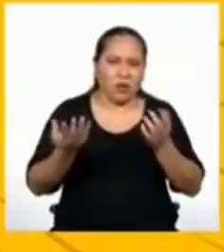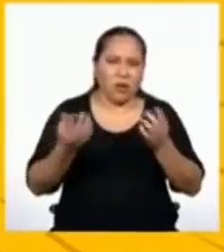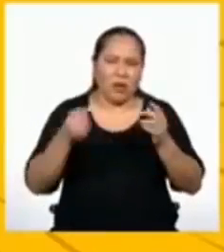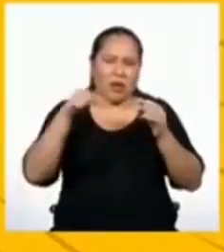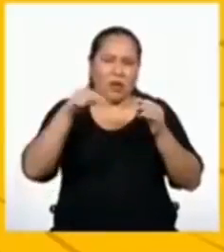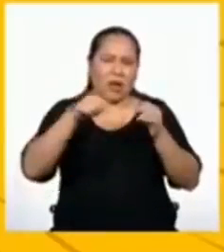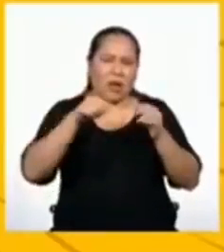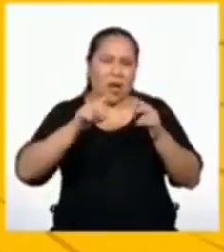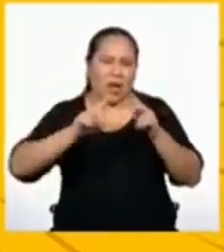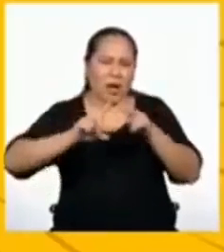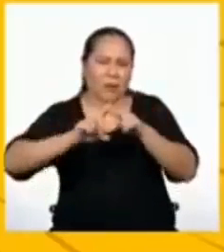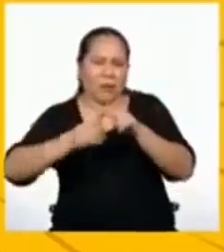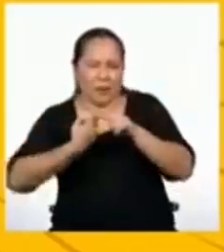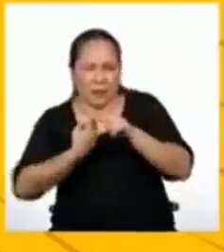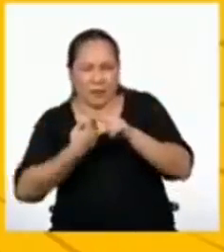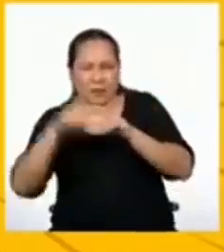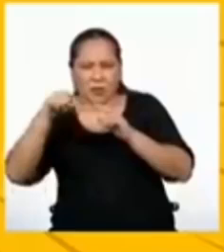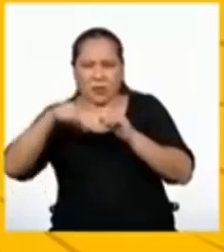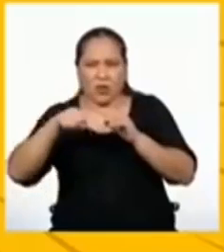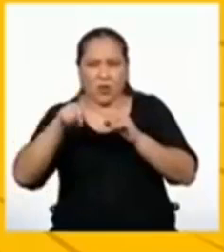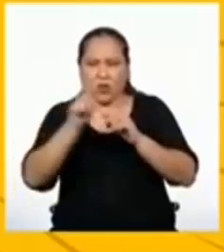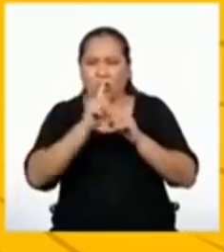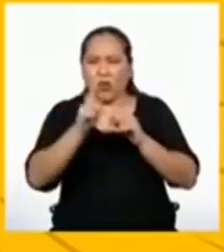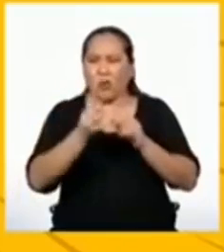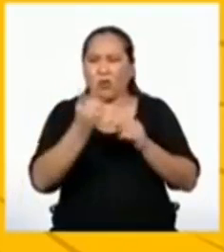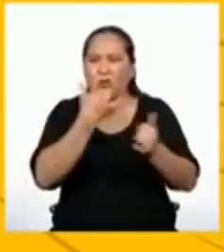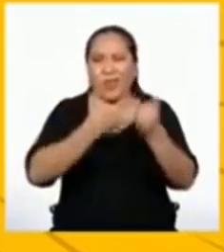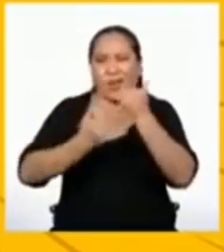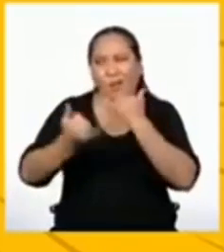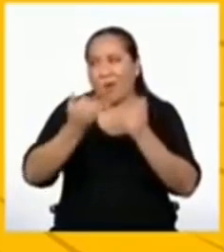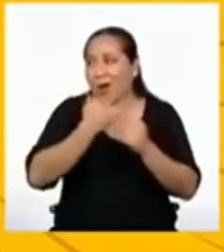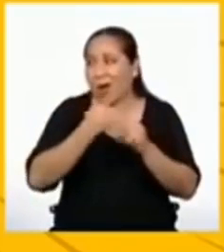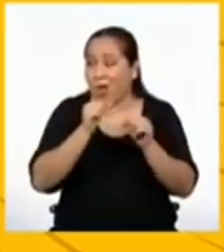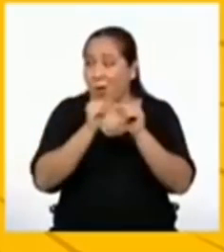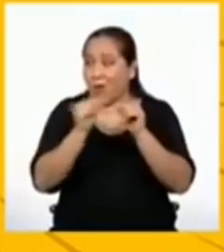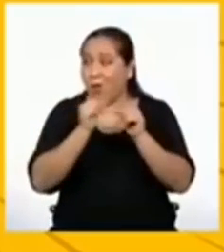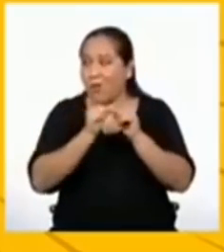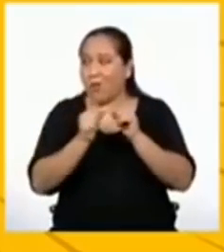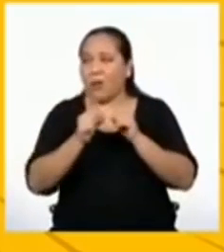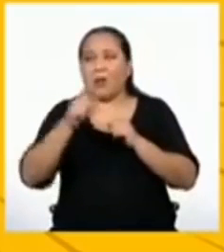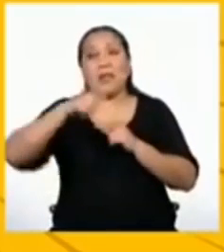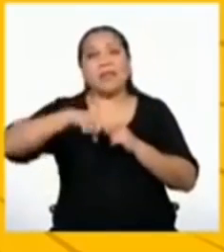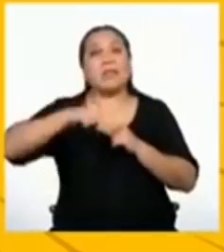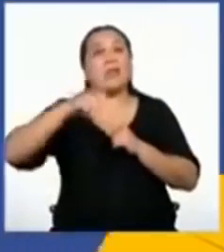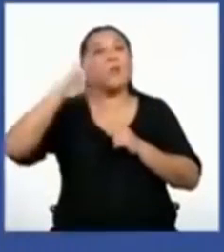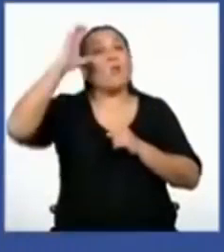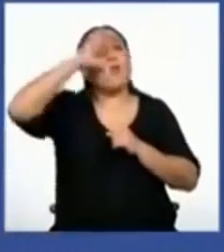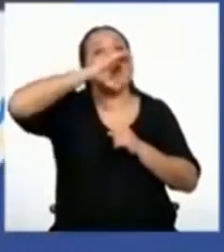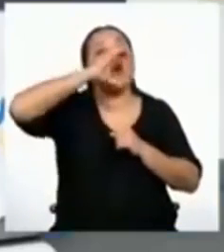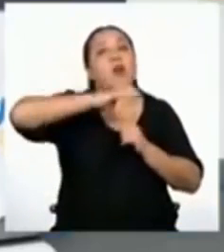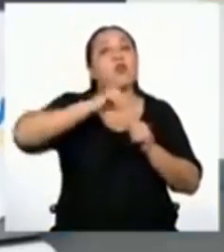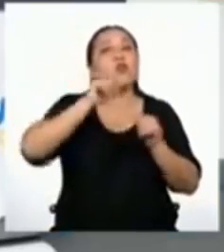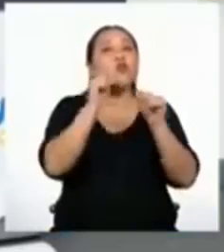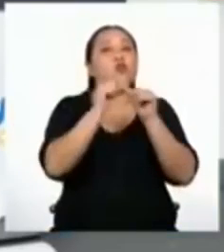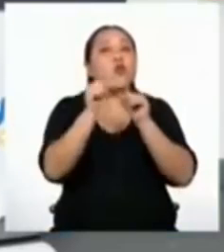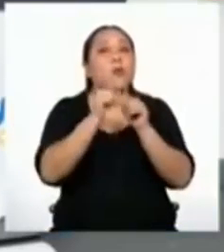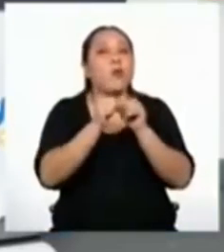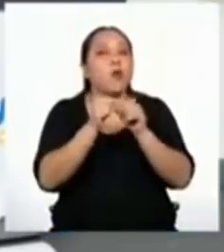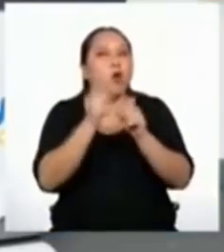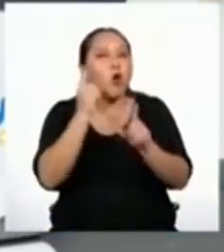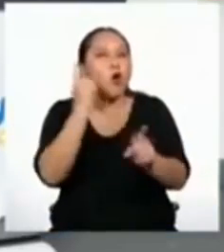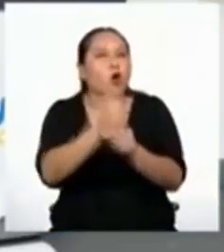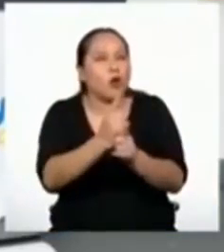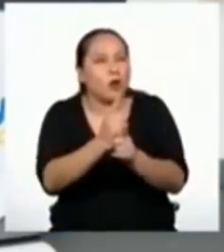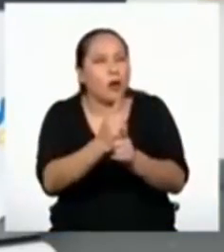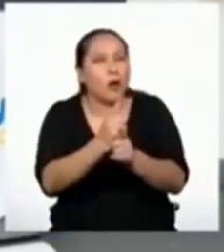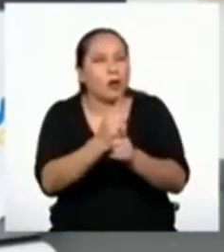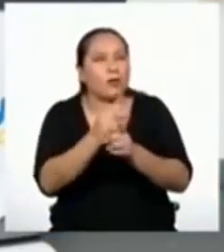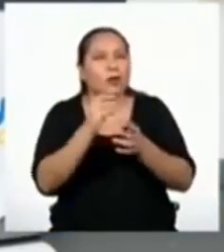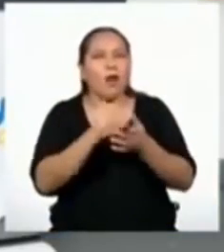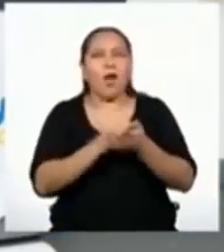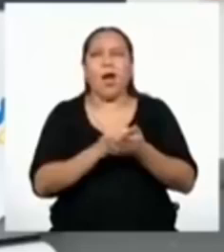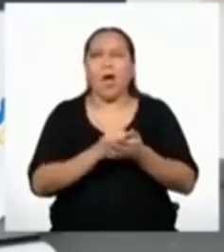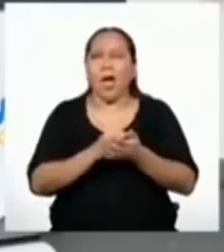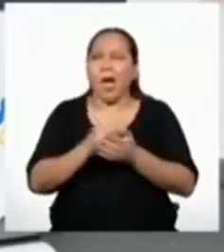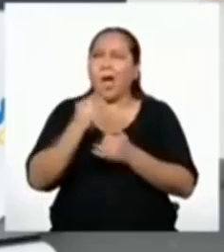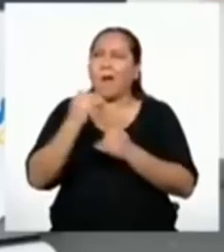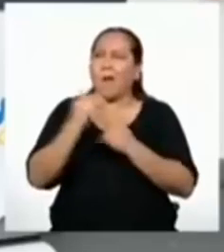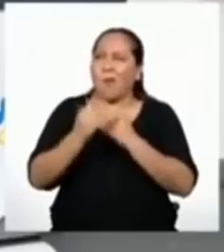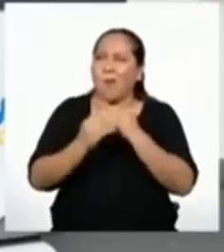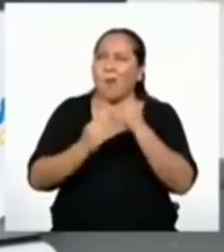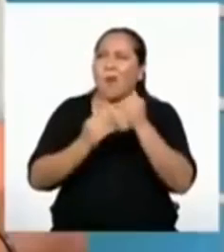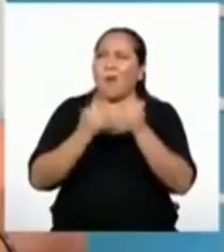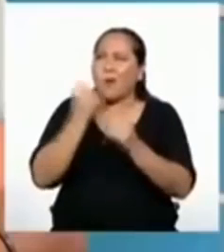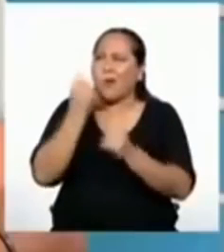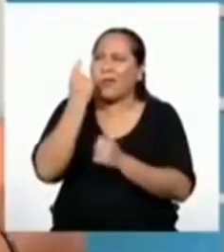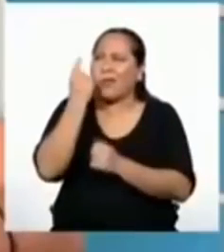no es la adecuada. Tendremos que seguir buscando. Creo que poco a poco me va quedando más